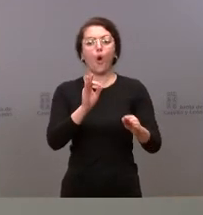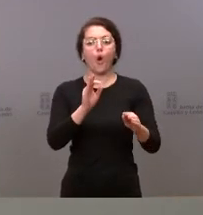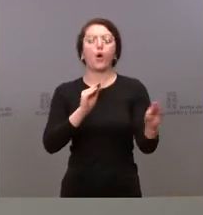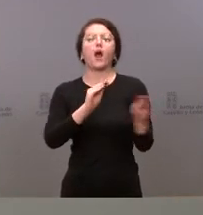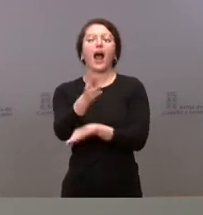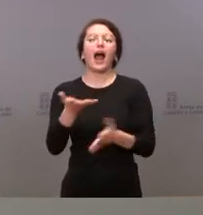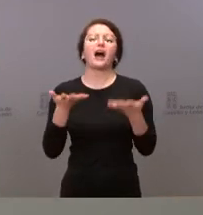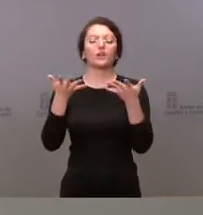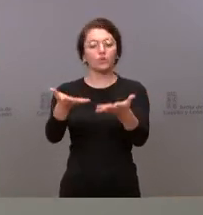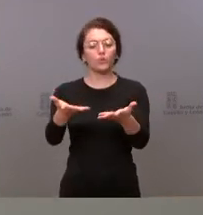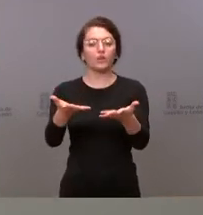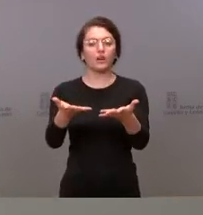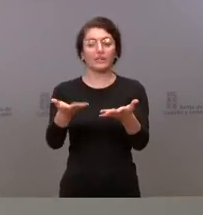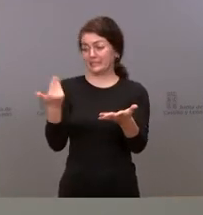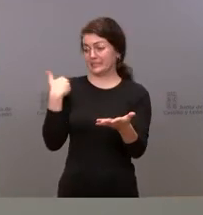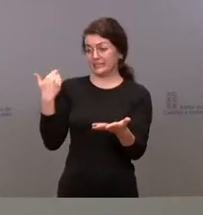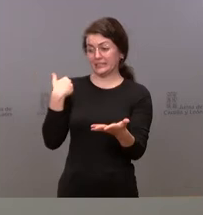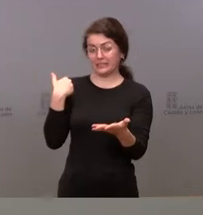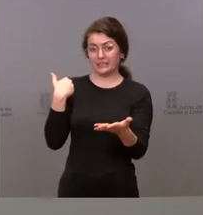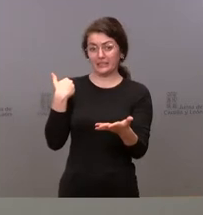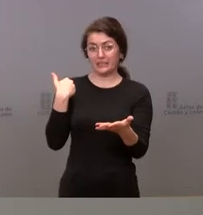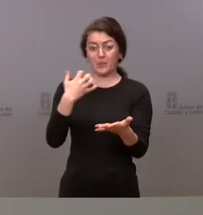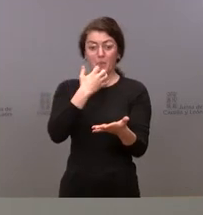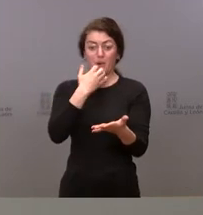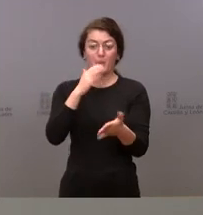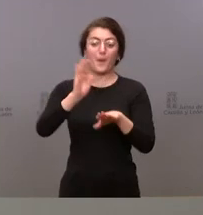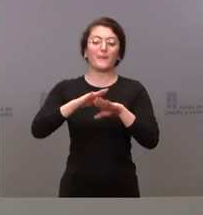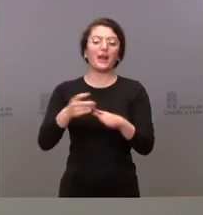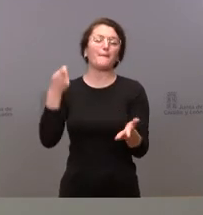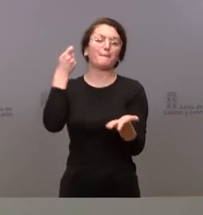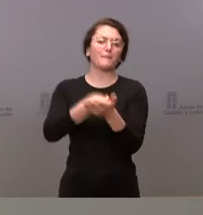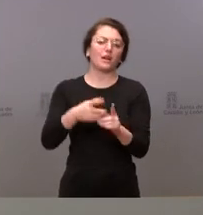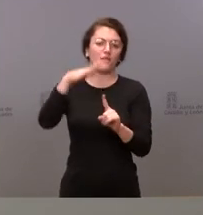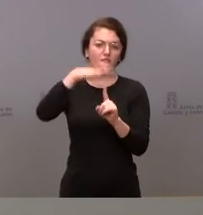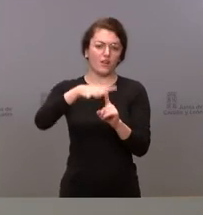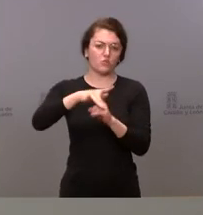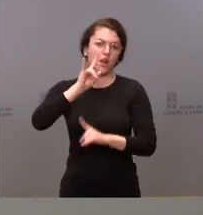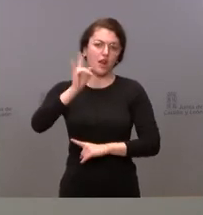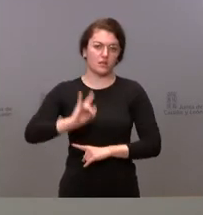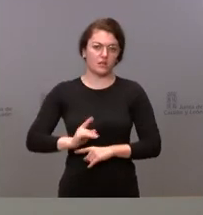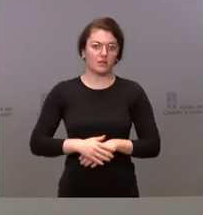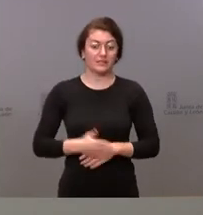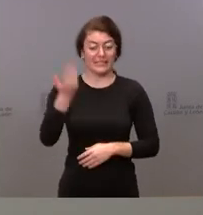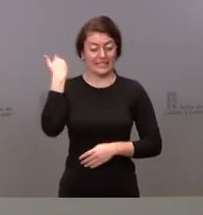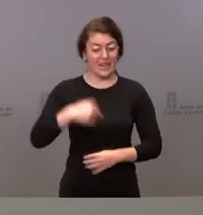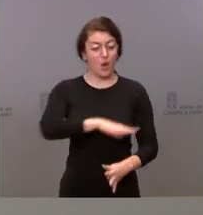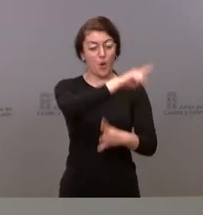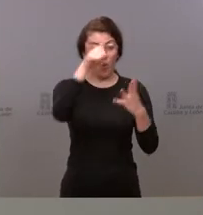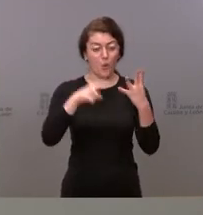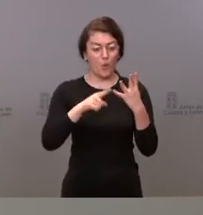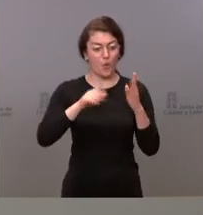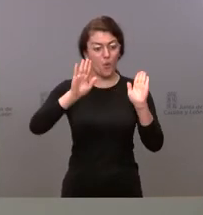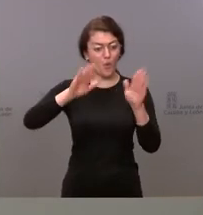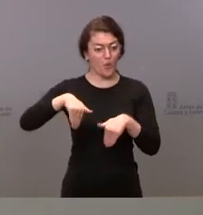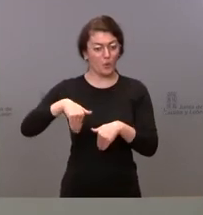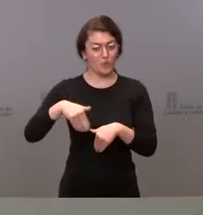recientemente se puso en marcha de ayudas a pagar la factura eléctrica. Y, por último, el último de los apartados que